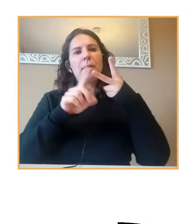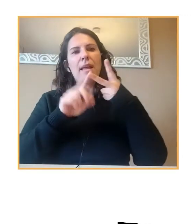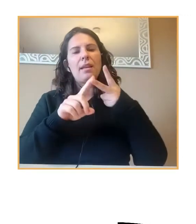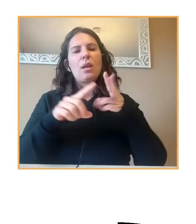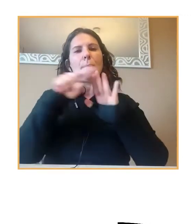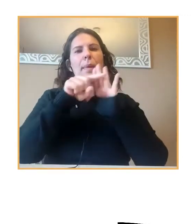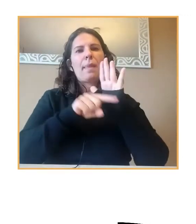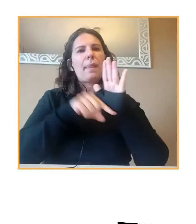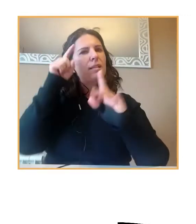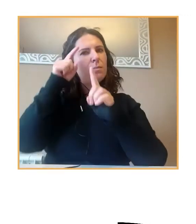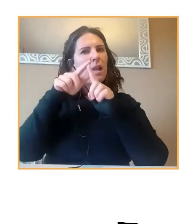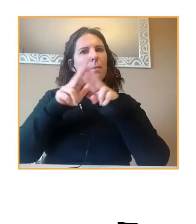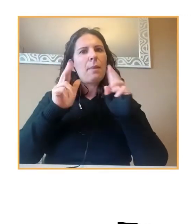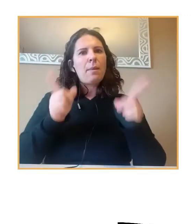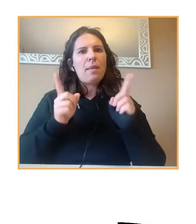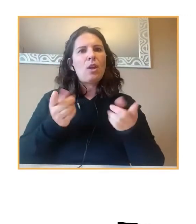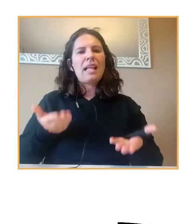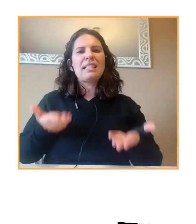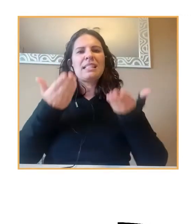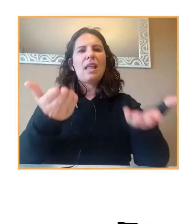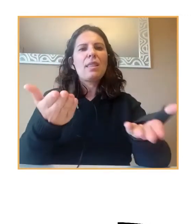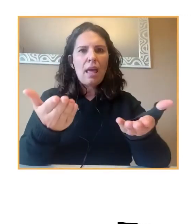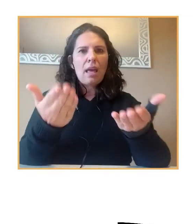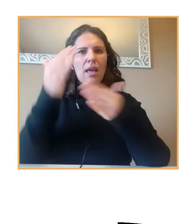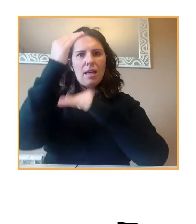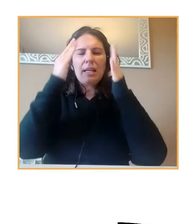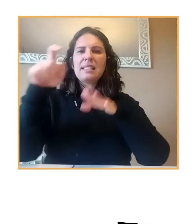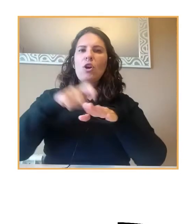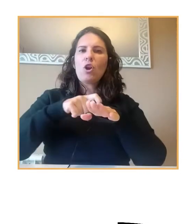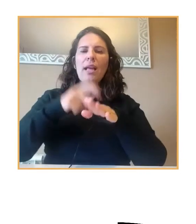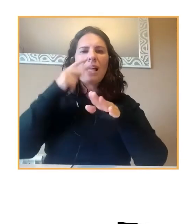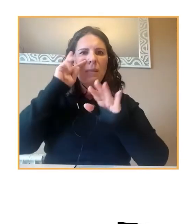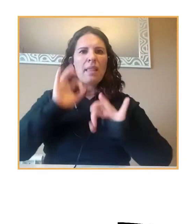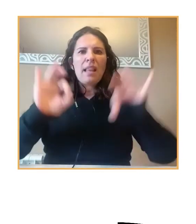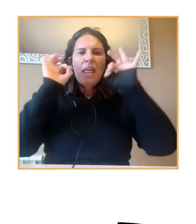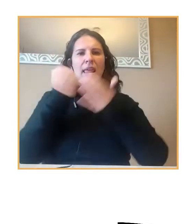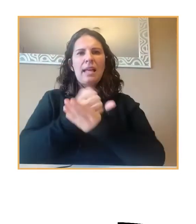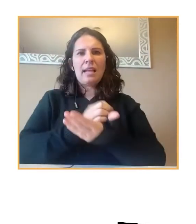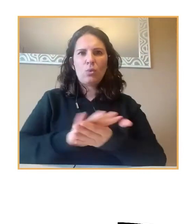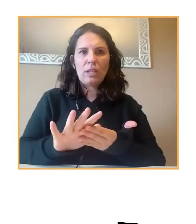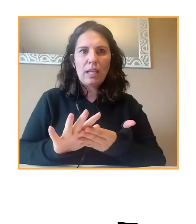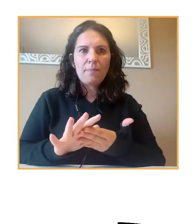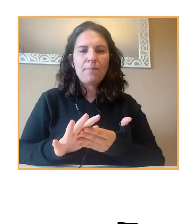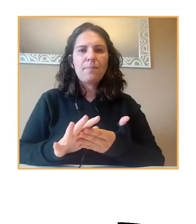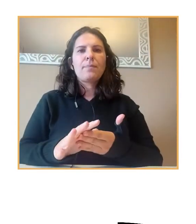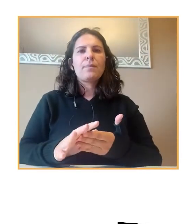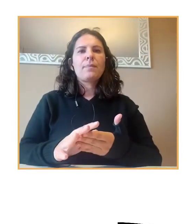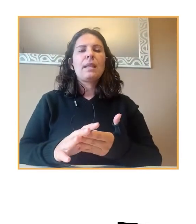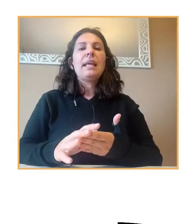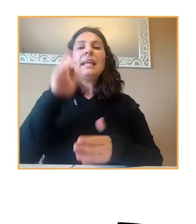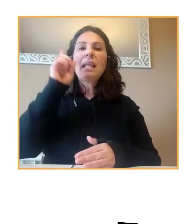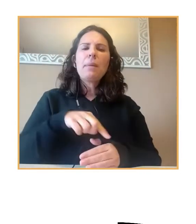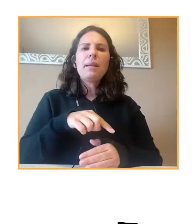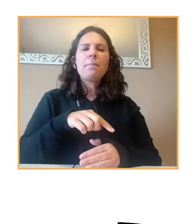prevención y asistencia psicológica especializada y gratuita y en segundo lugar facilitar la interacción entre los